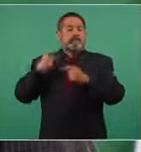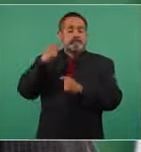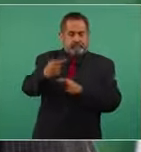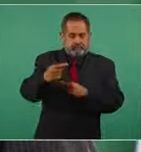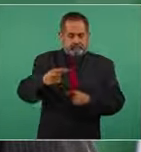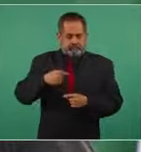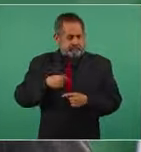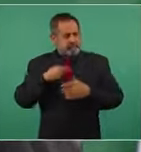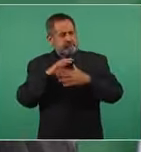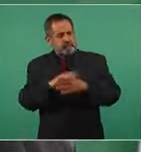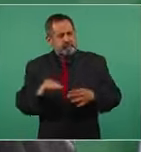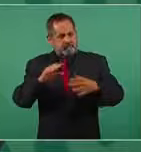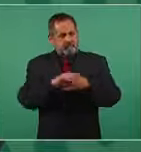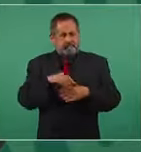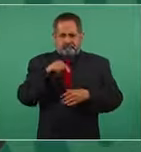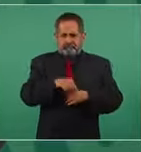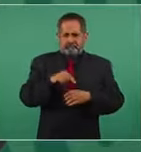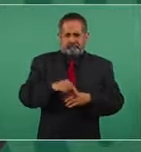aquí